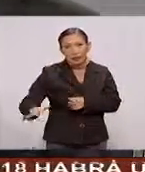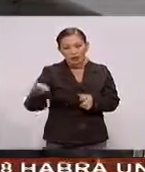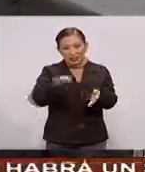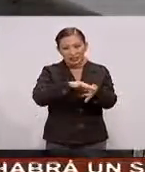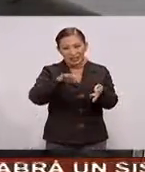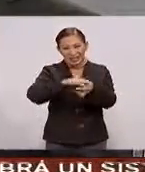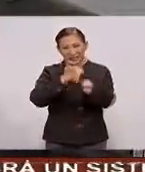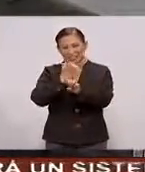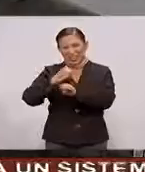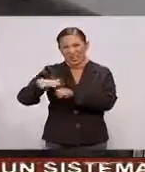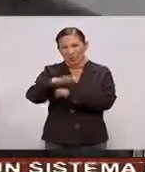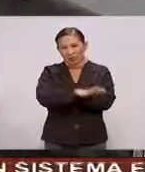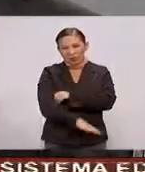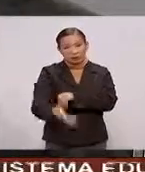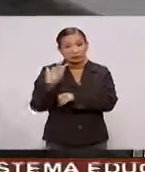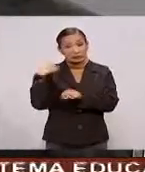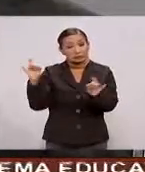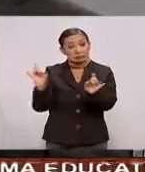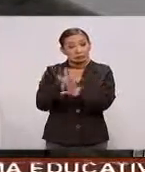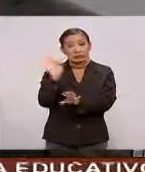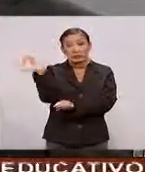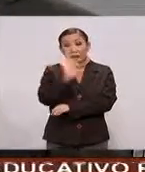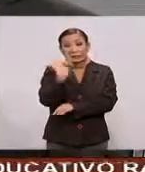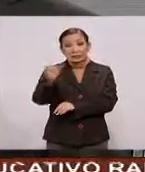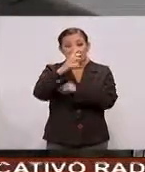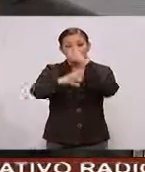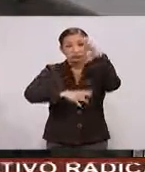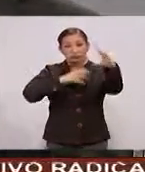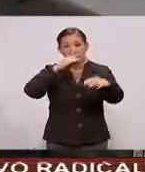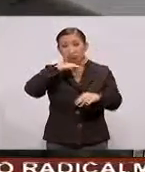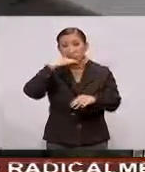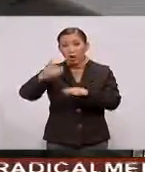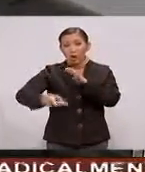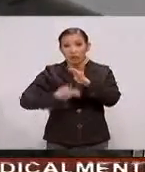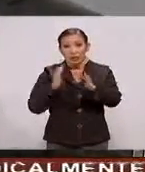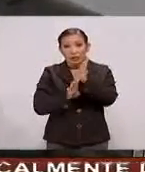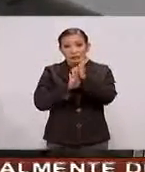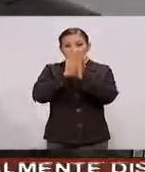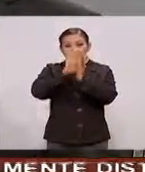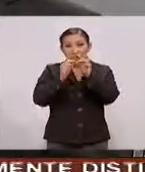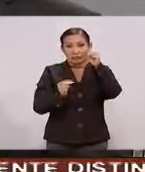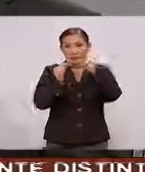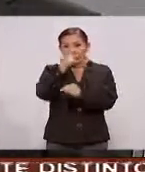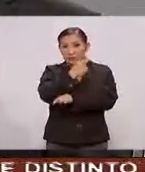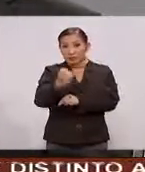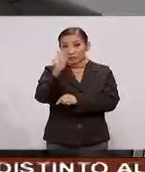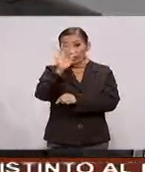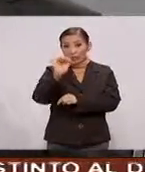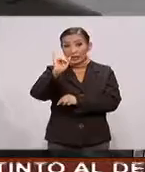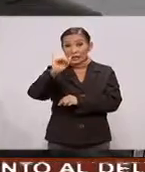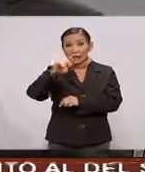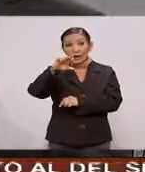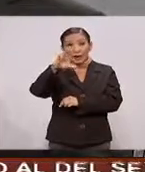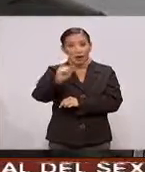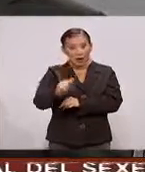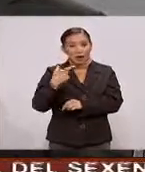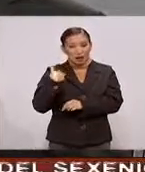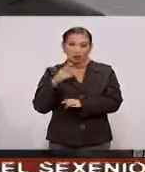Y en caso que las concentraciones de contaminantes superen los niveles de los 150 ymecas